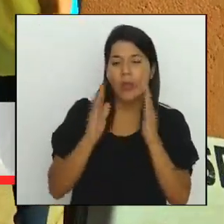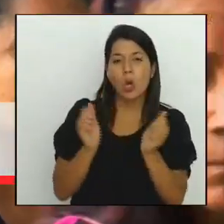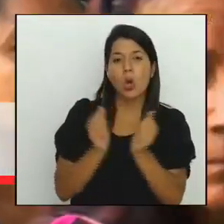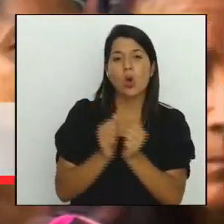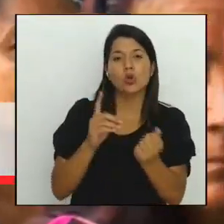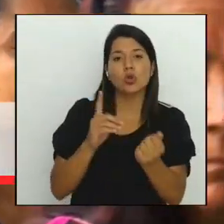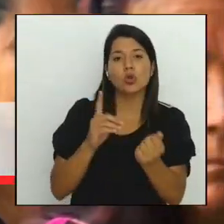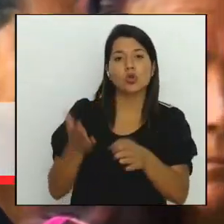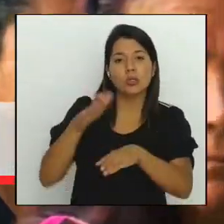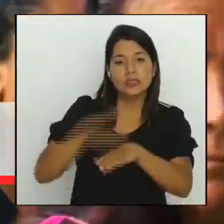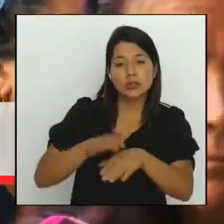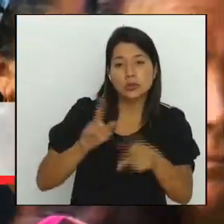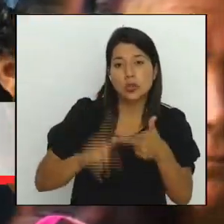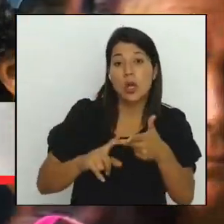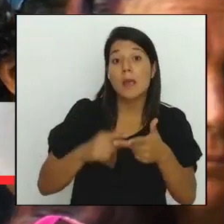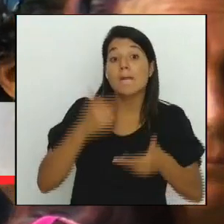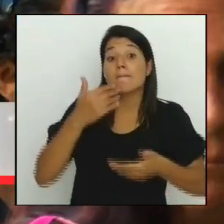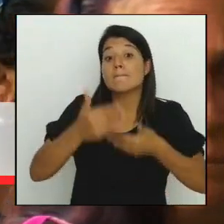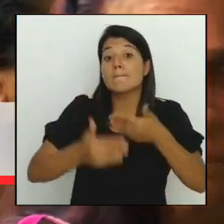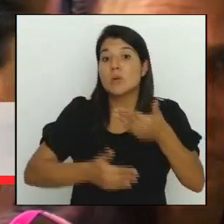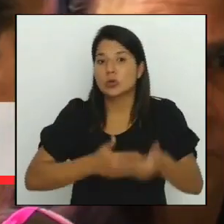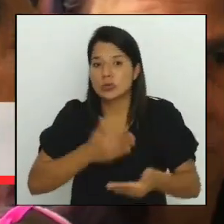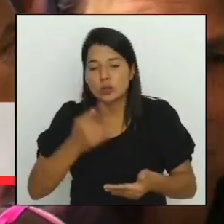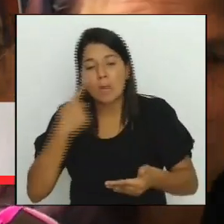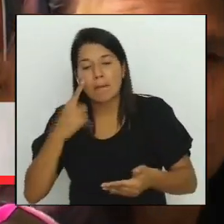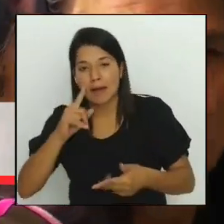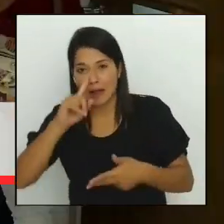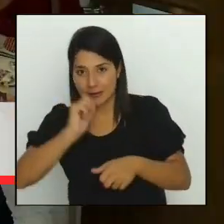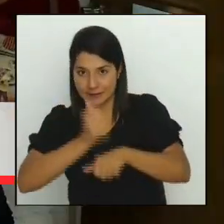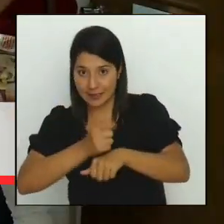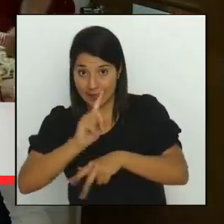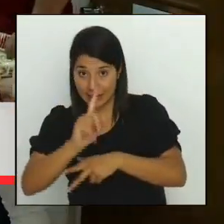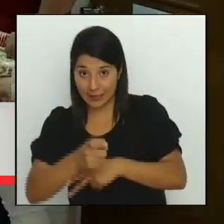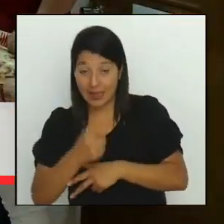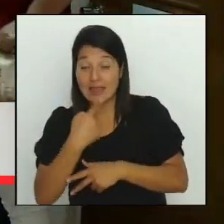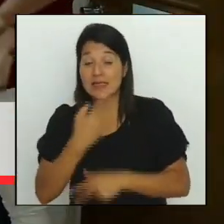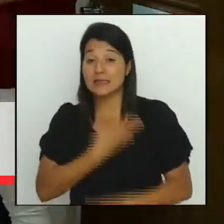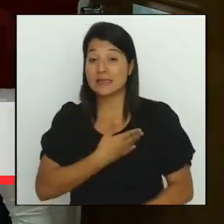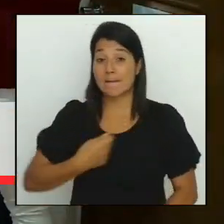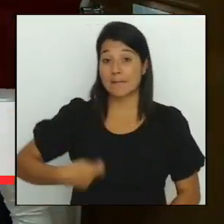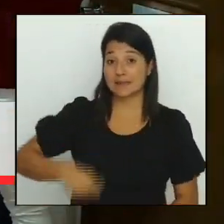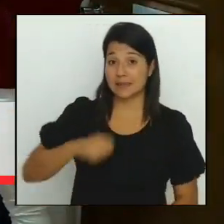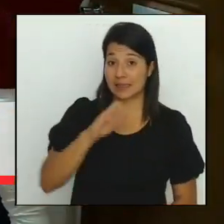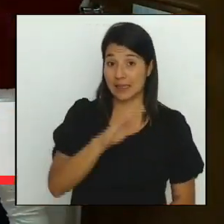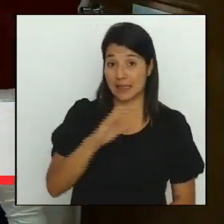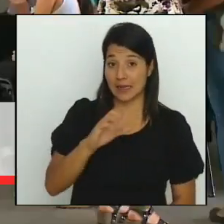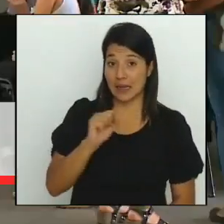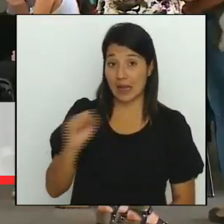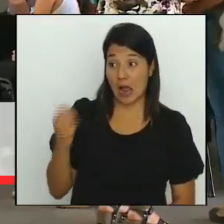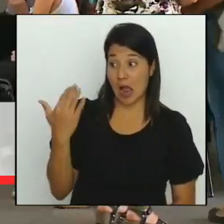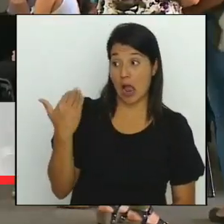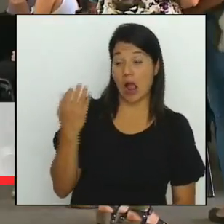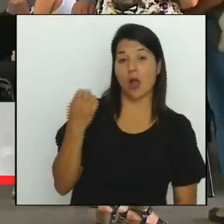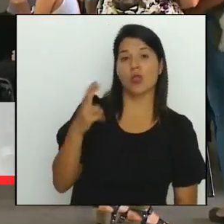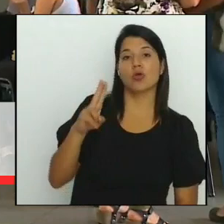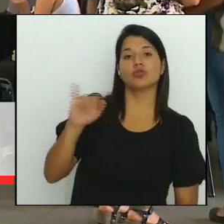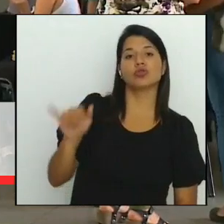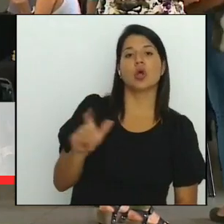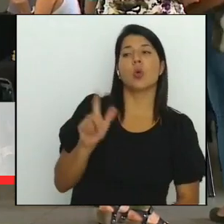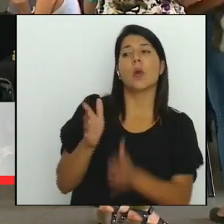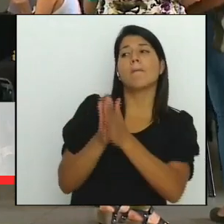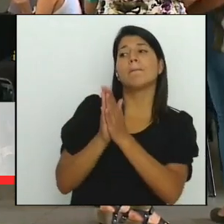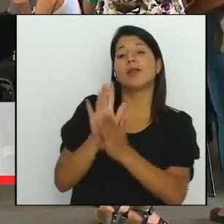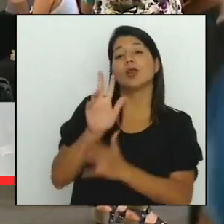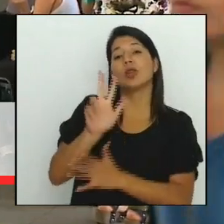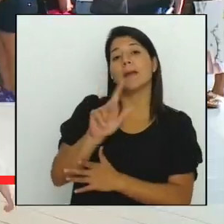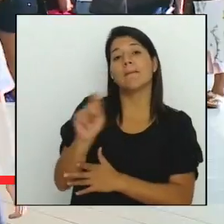diagnósticos la presidenta ejecutiva de la caja solicitó tres meses el pasado 12 de julio para desarrollar un plan